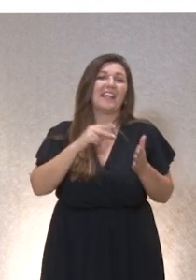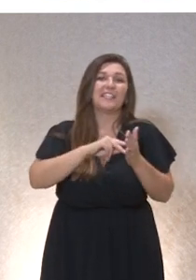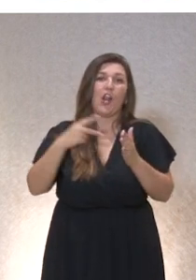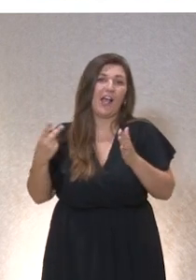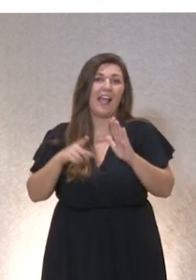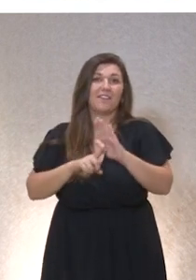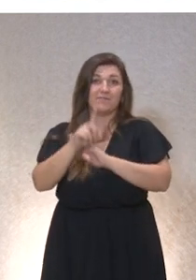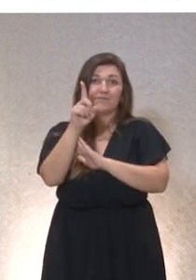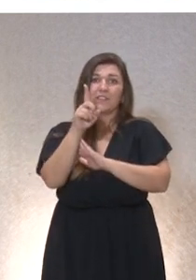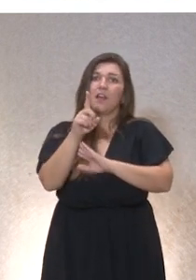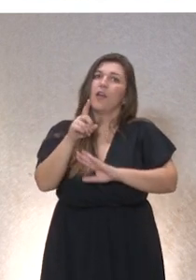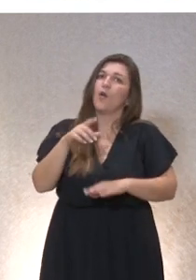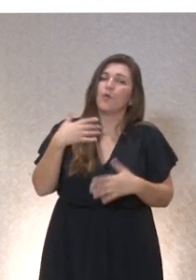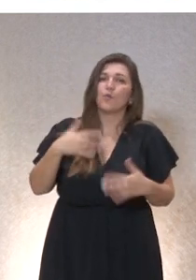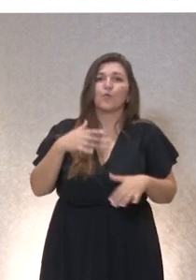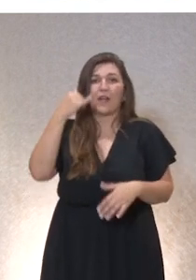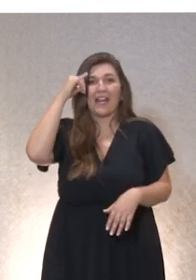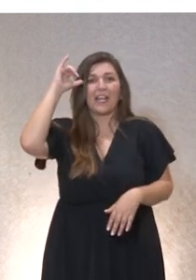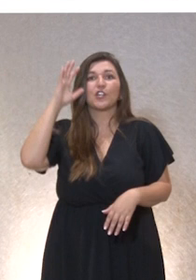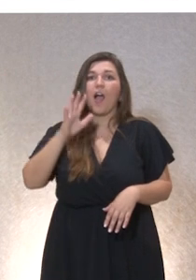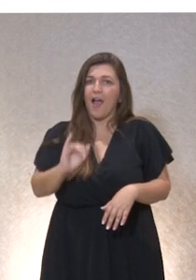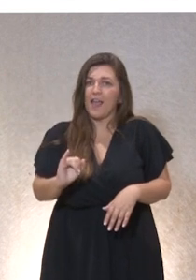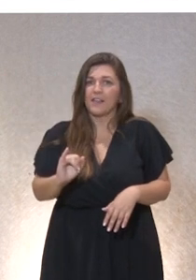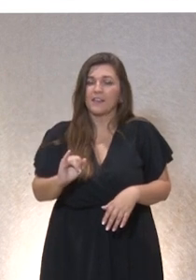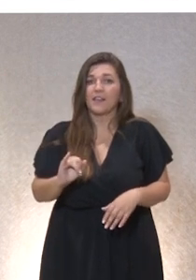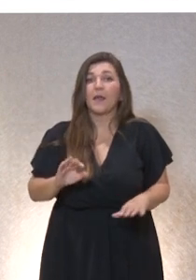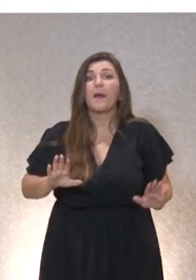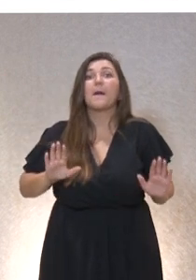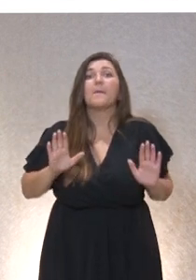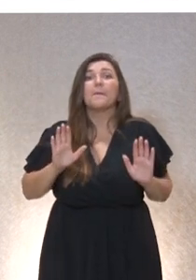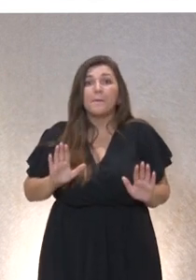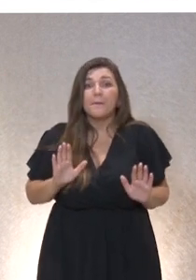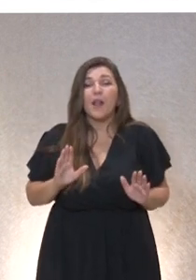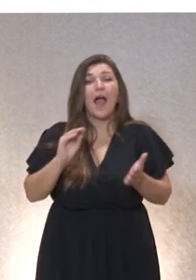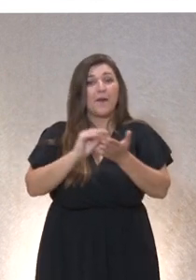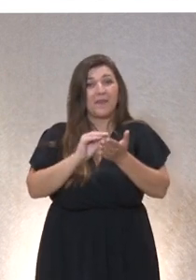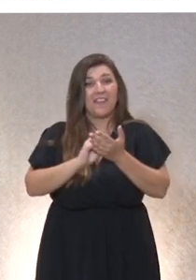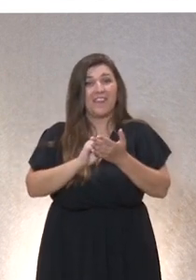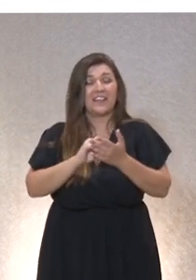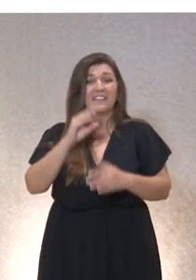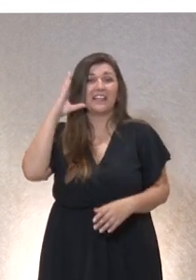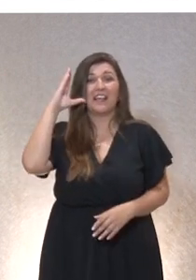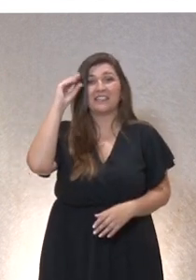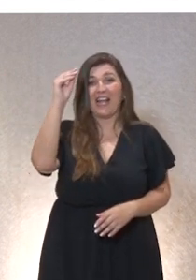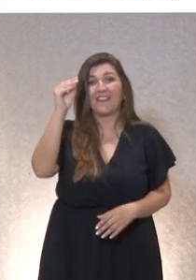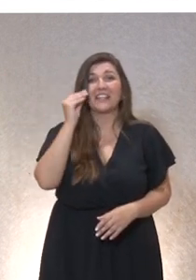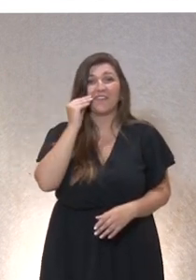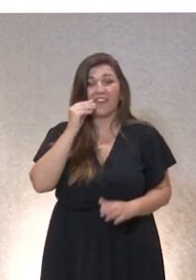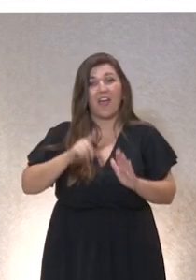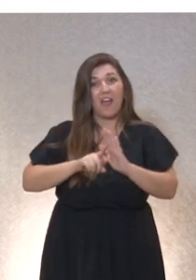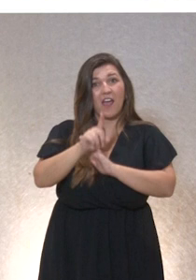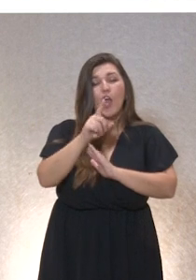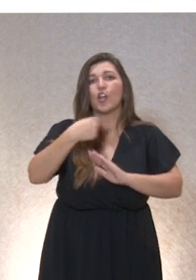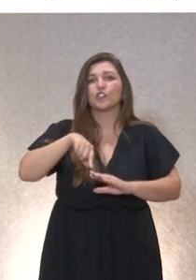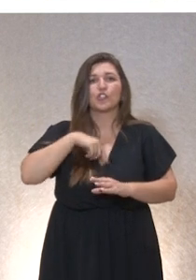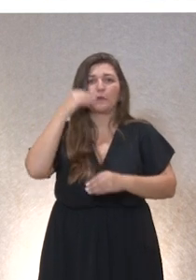hay que tener en cuenta que a veces el desarrollo de la inteligencia artificial hace que pensemos menos, hace que